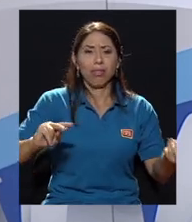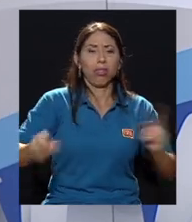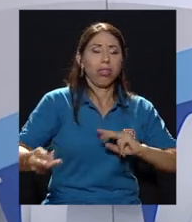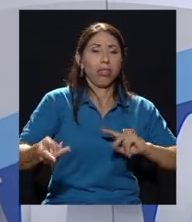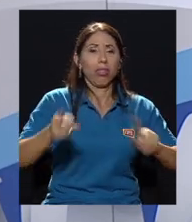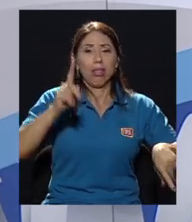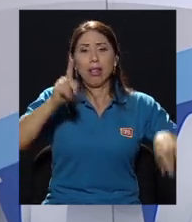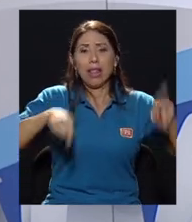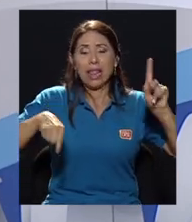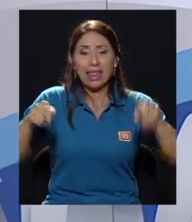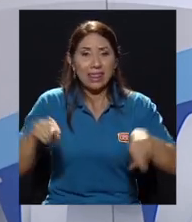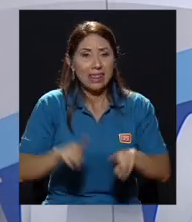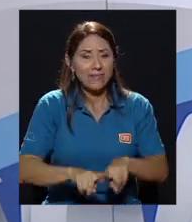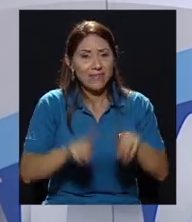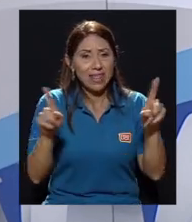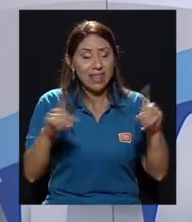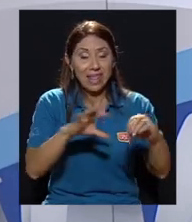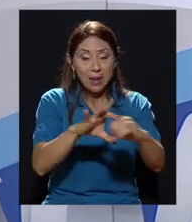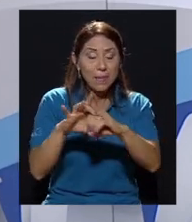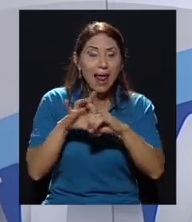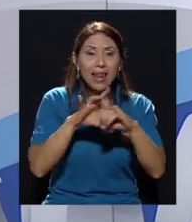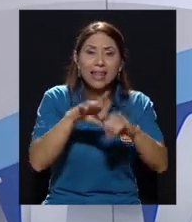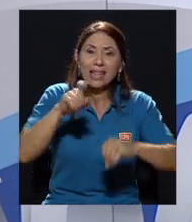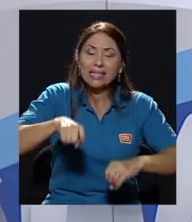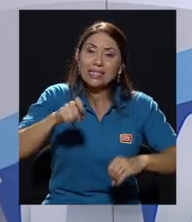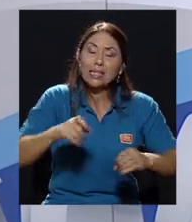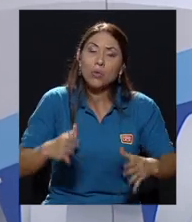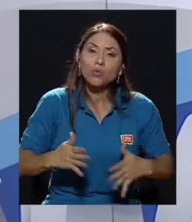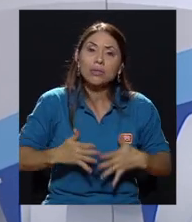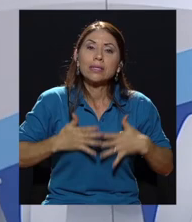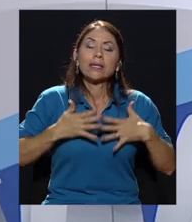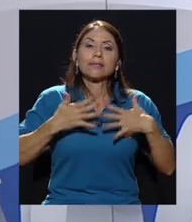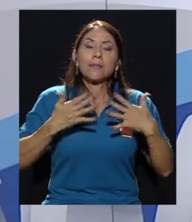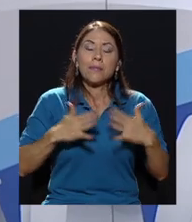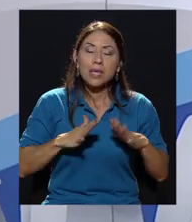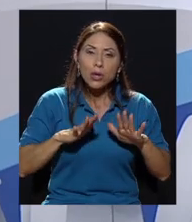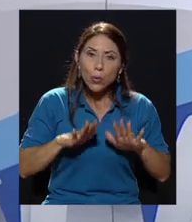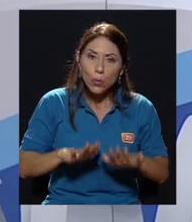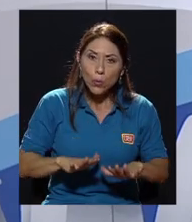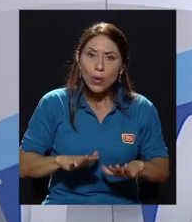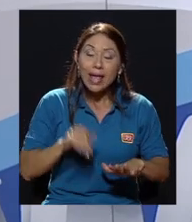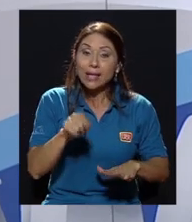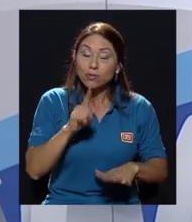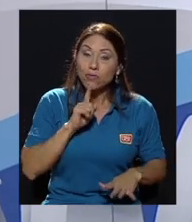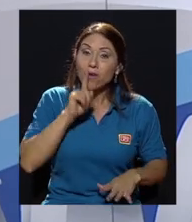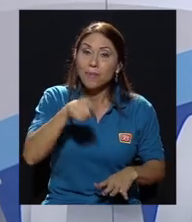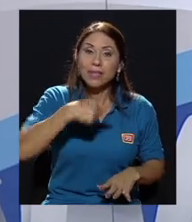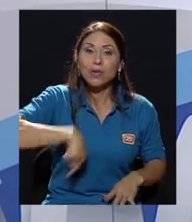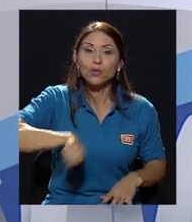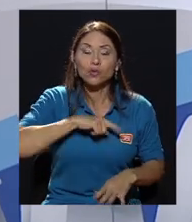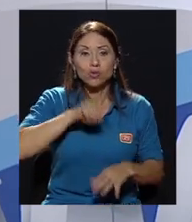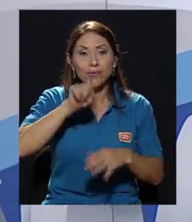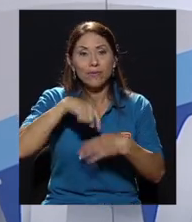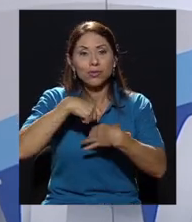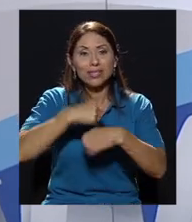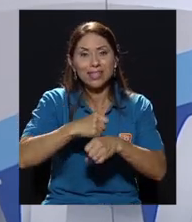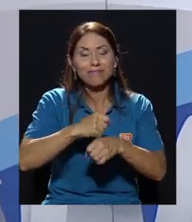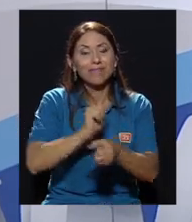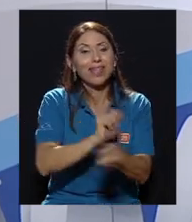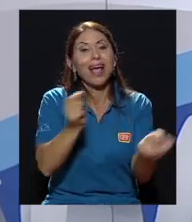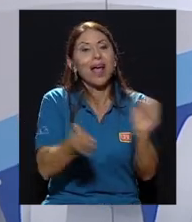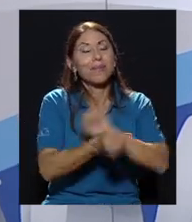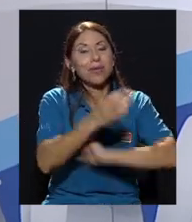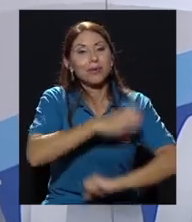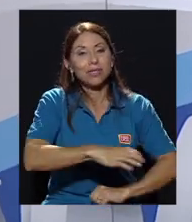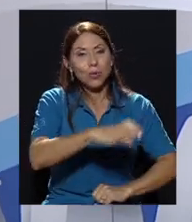Estamos viendo cómo el planeta nos está solicitando un respiro y realmente eso es que nosotros tenemos que hacer, ¿verdad?